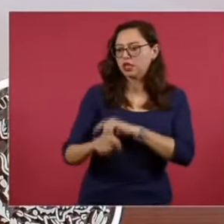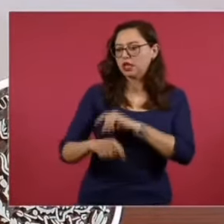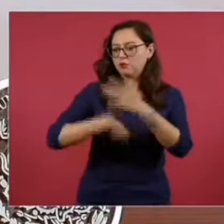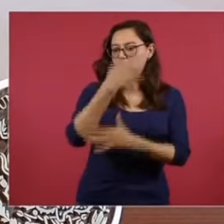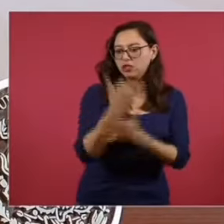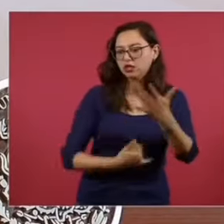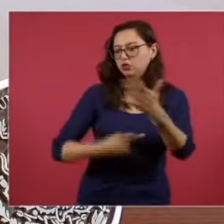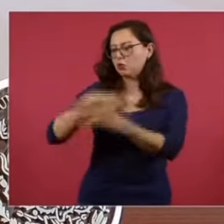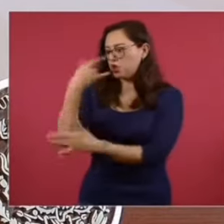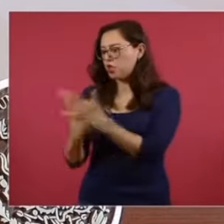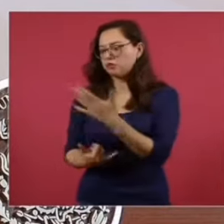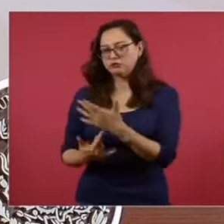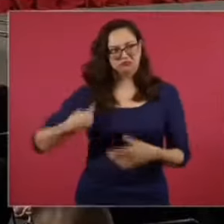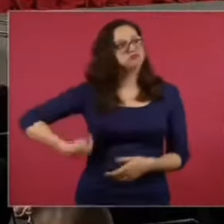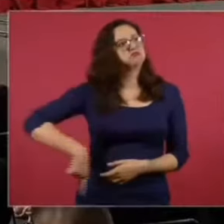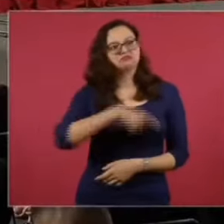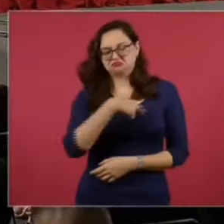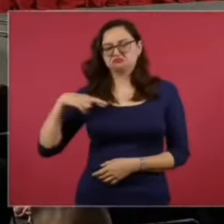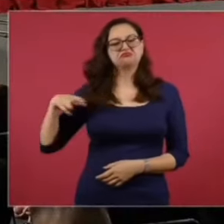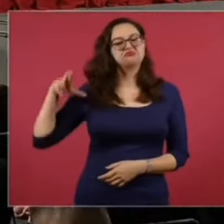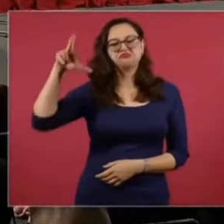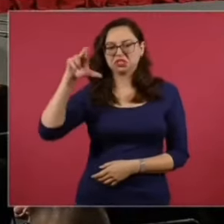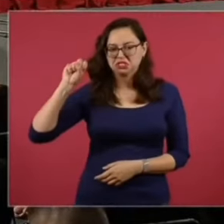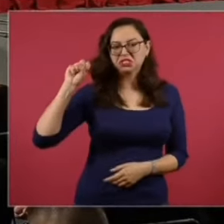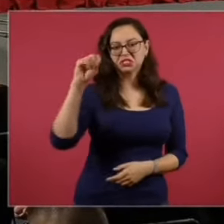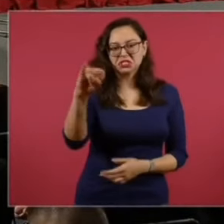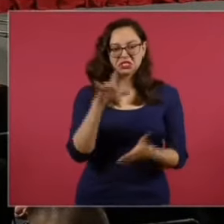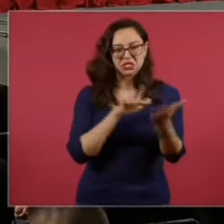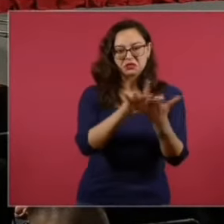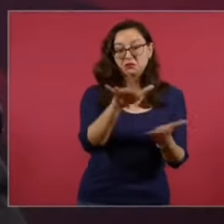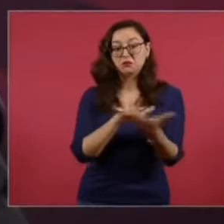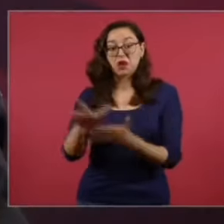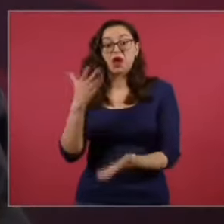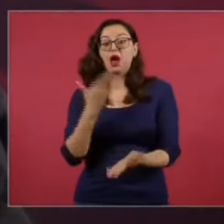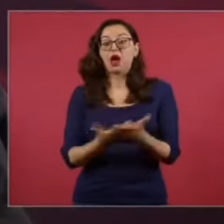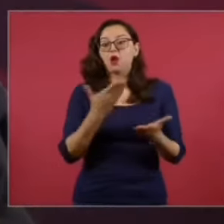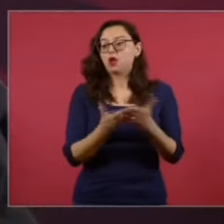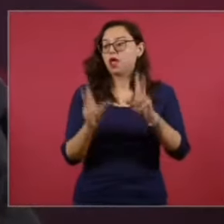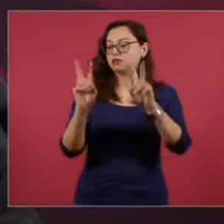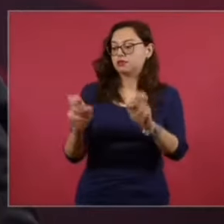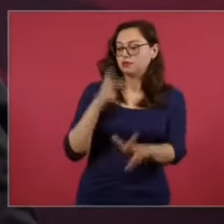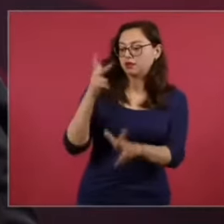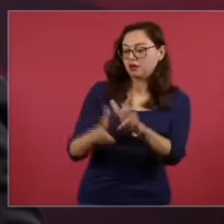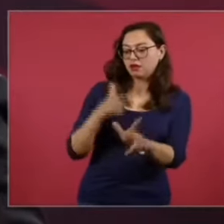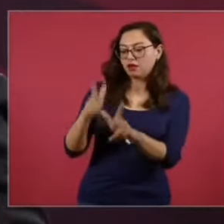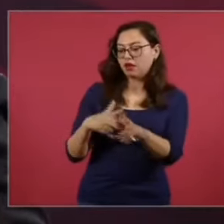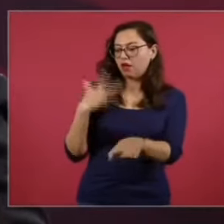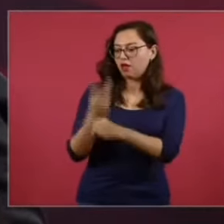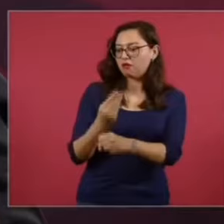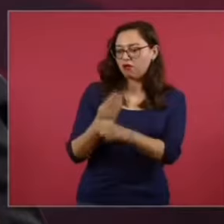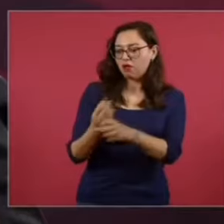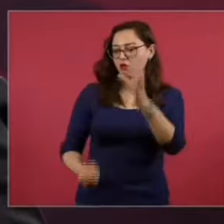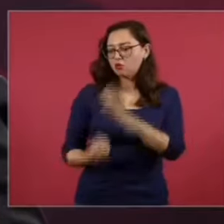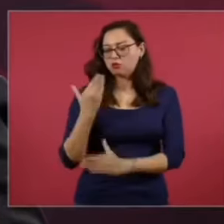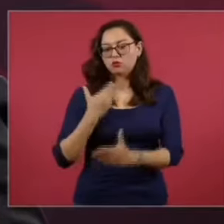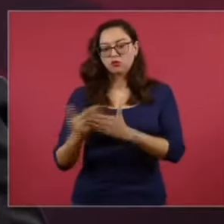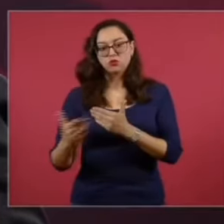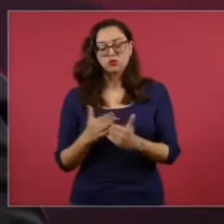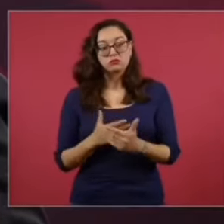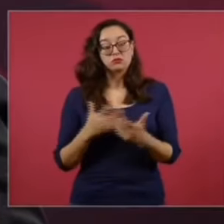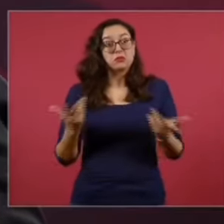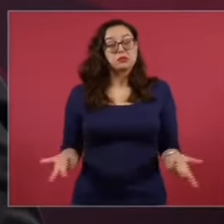como el crecimiento y modernización del sistema ferroviario mexicano. No sólo somos testigos del resurgimiento de un sector,